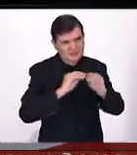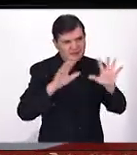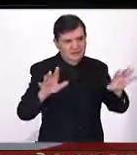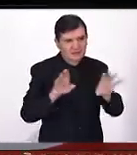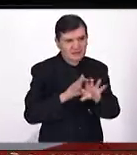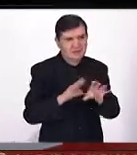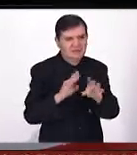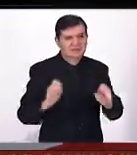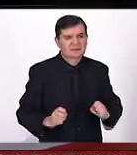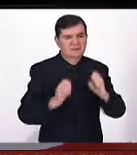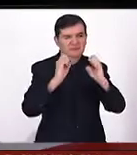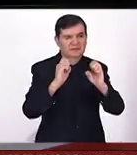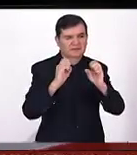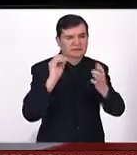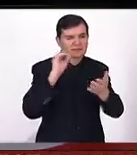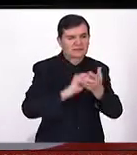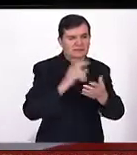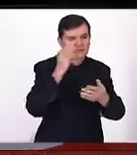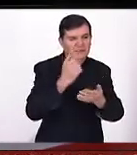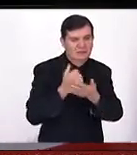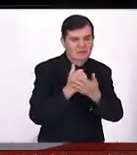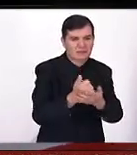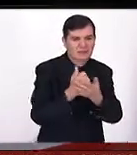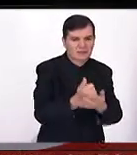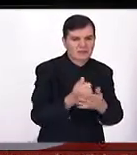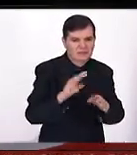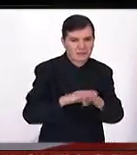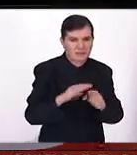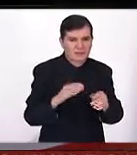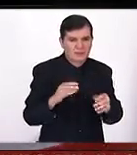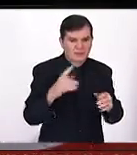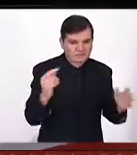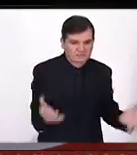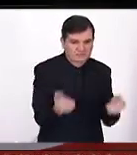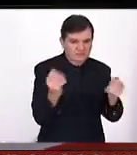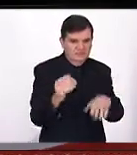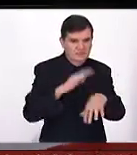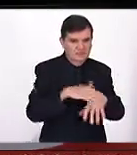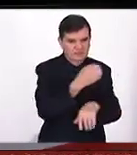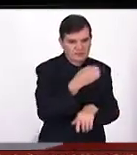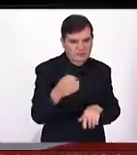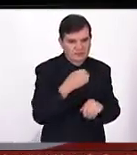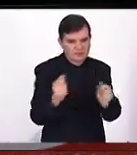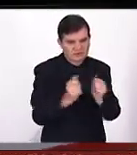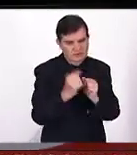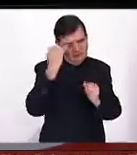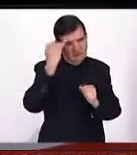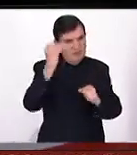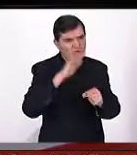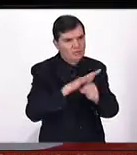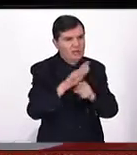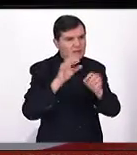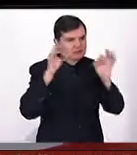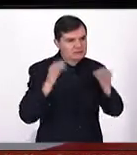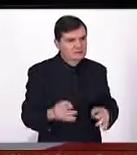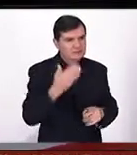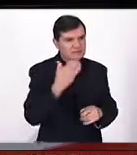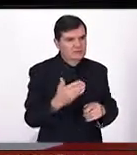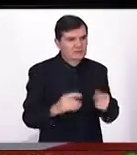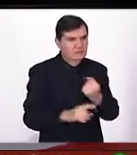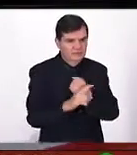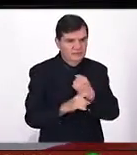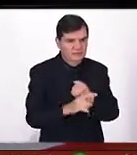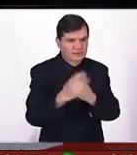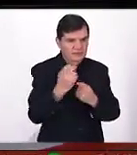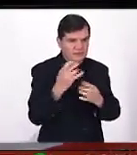estado de los edificios y así poder prestar ayuda de una forma más organizada y con una idea clara de cuál es la situación. Así que es muy